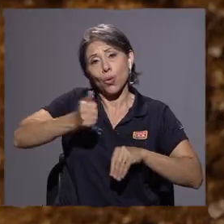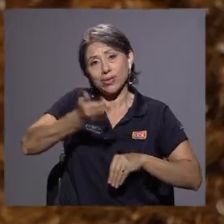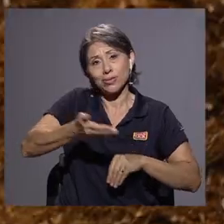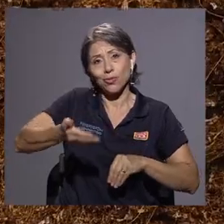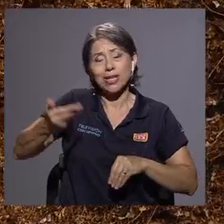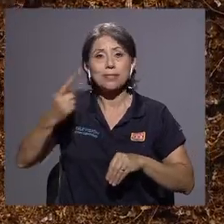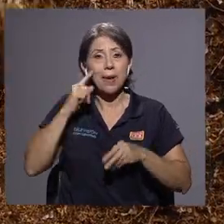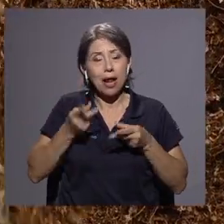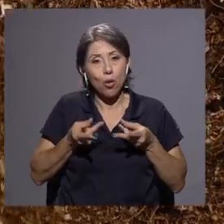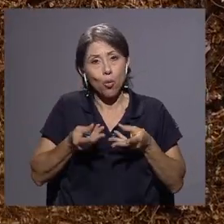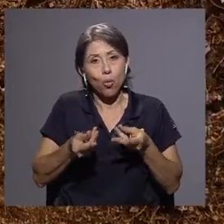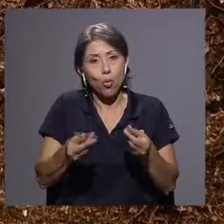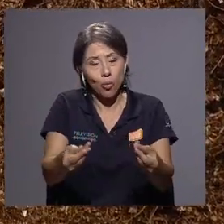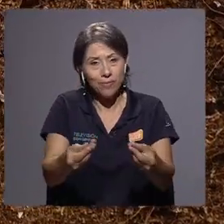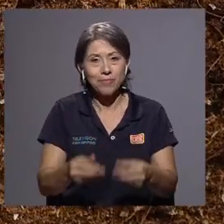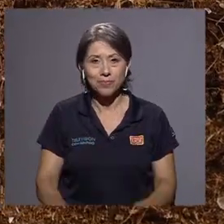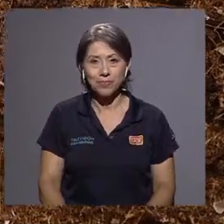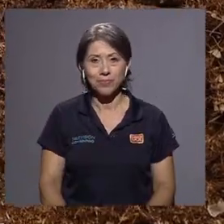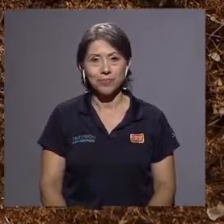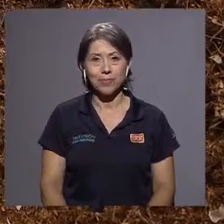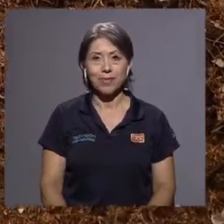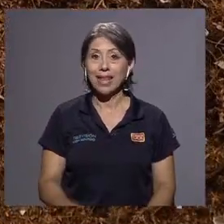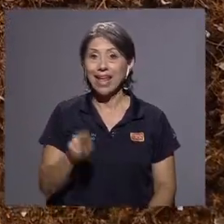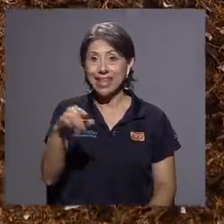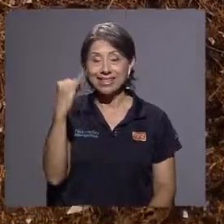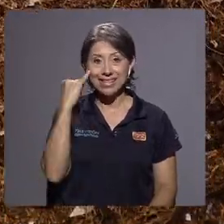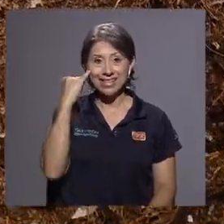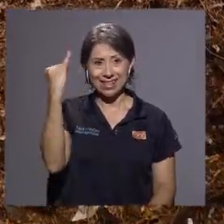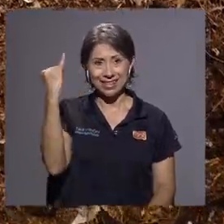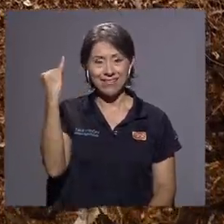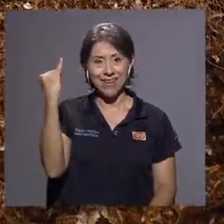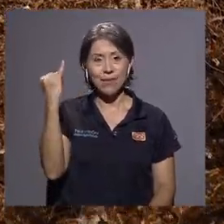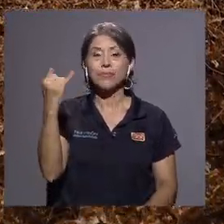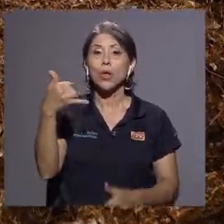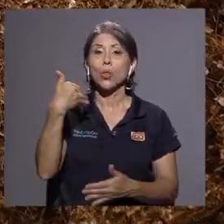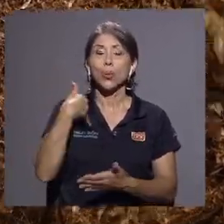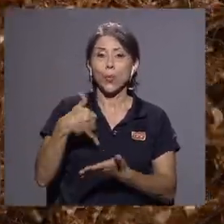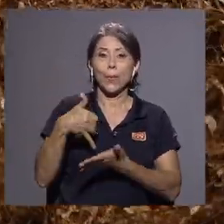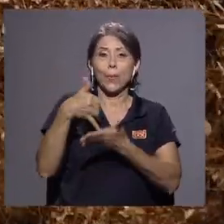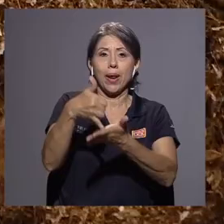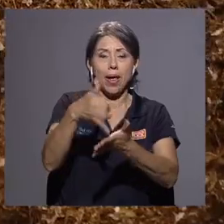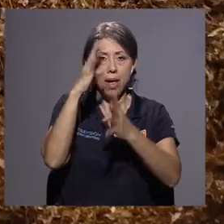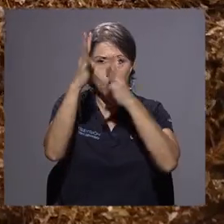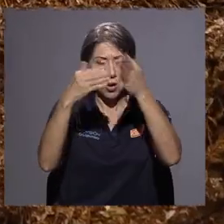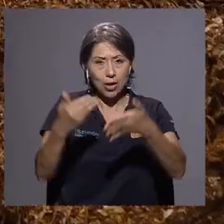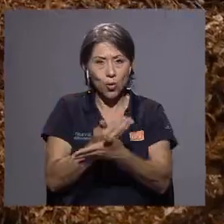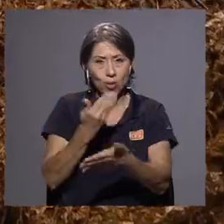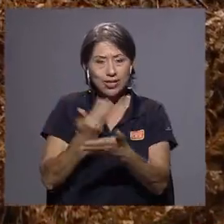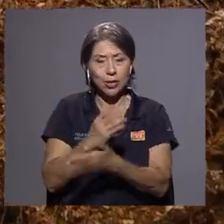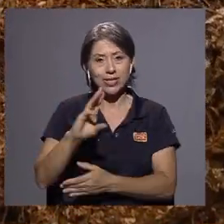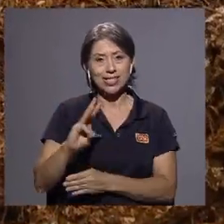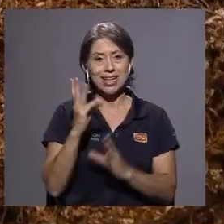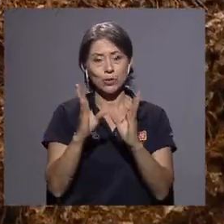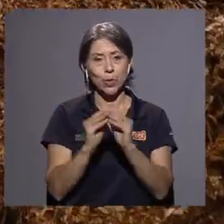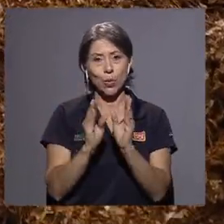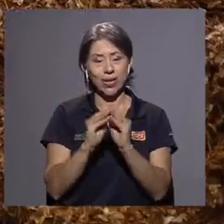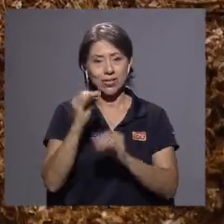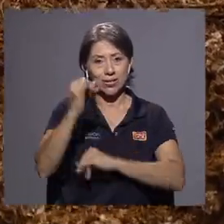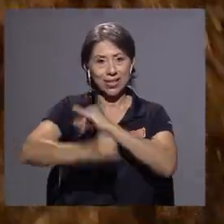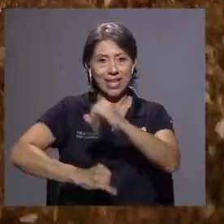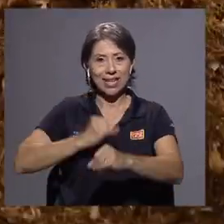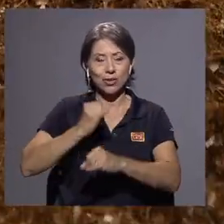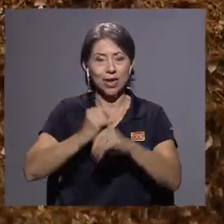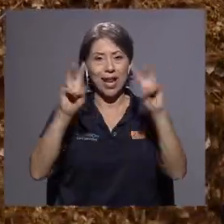para acelerar ese compostaje. Esta iniciativa recibió el premio a la innovación en el VI Congreso